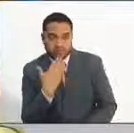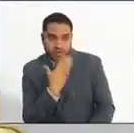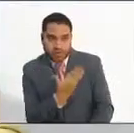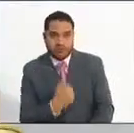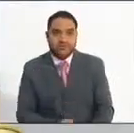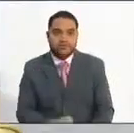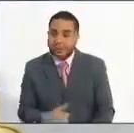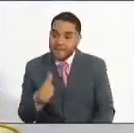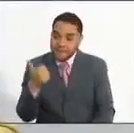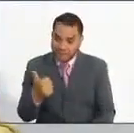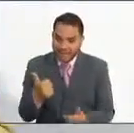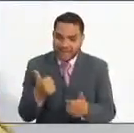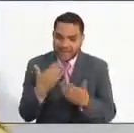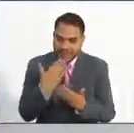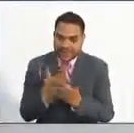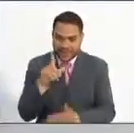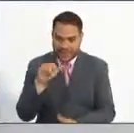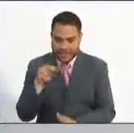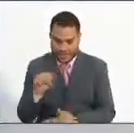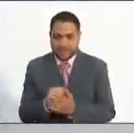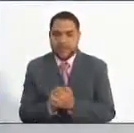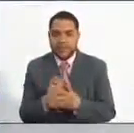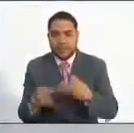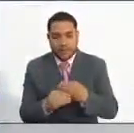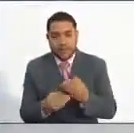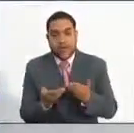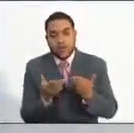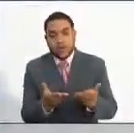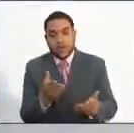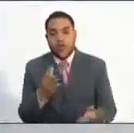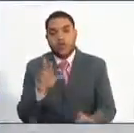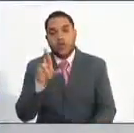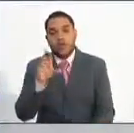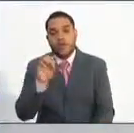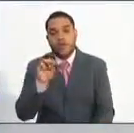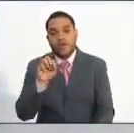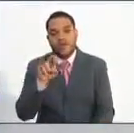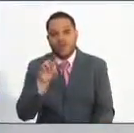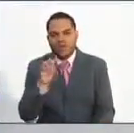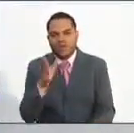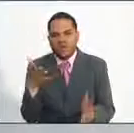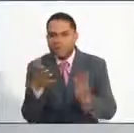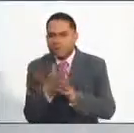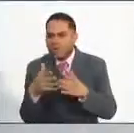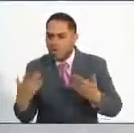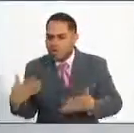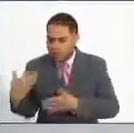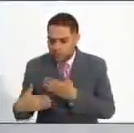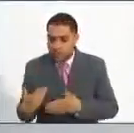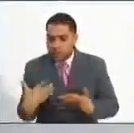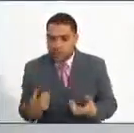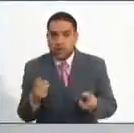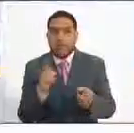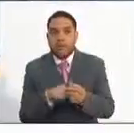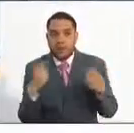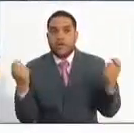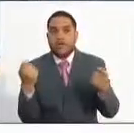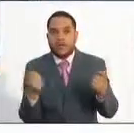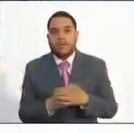Muy bien, Lina, gracias. Ahora bien, comisionada Romero, ¿qué procesos debe realizar para presentarse a una convocatoria?